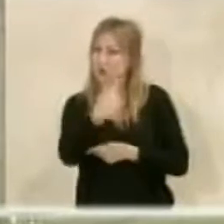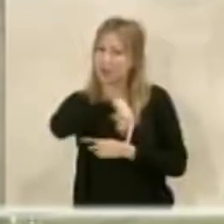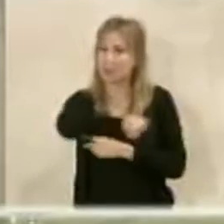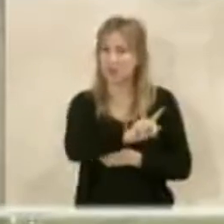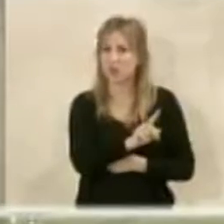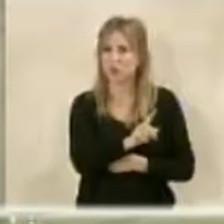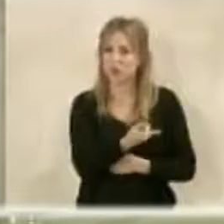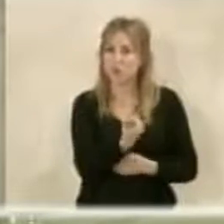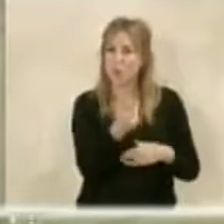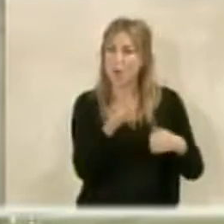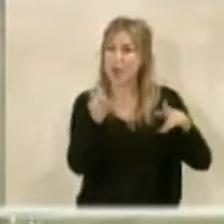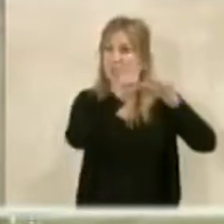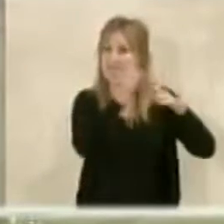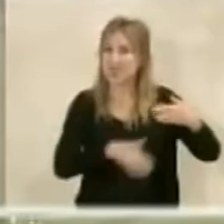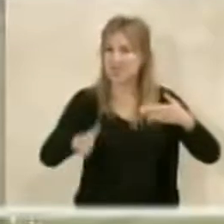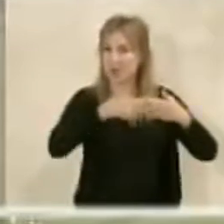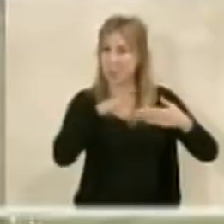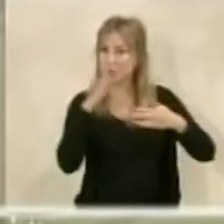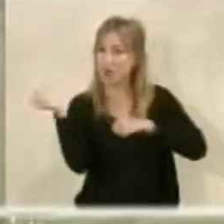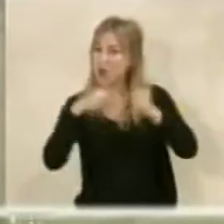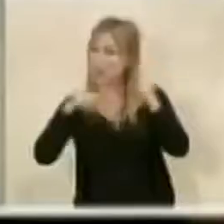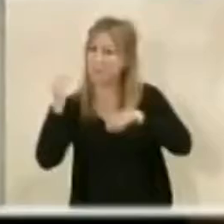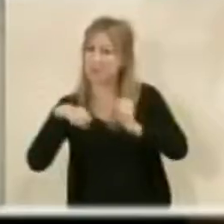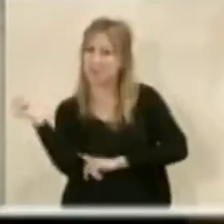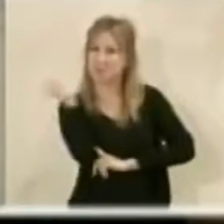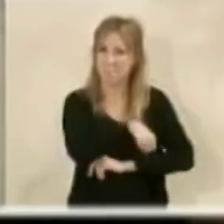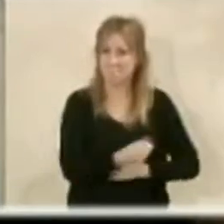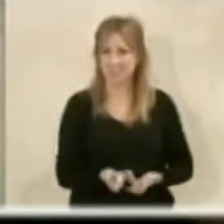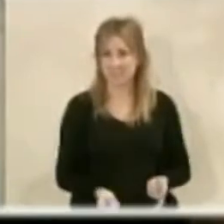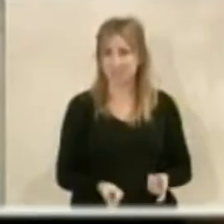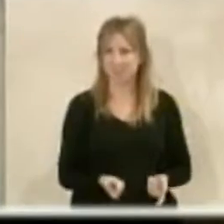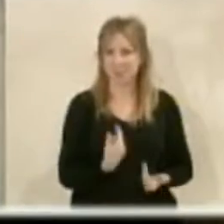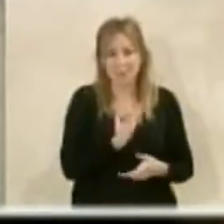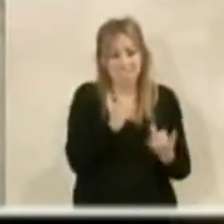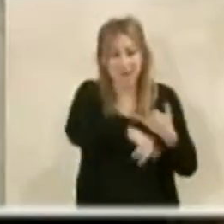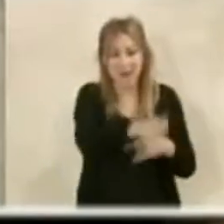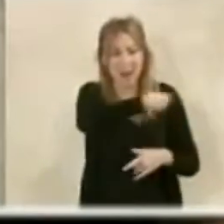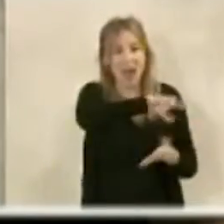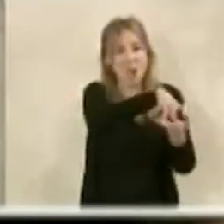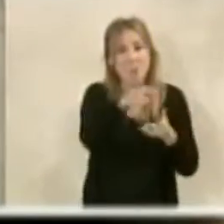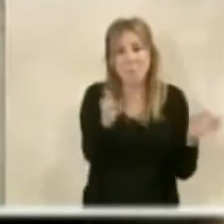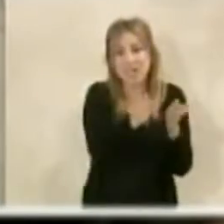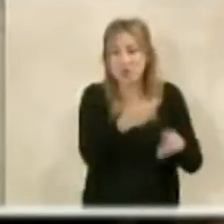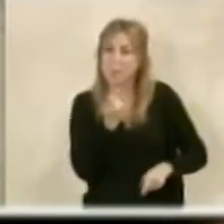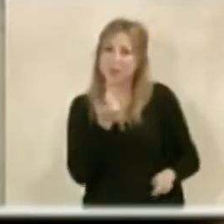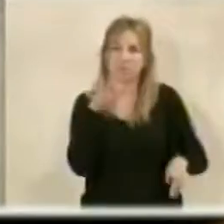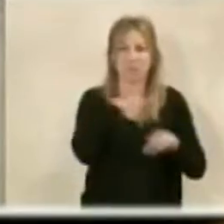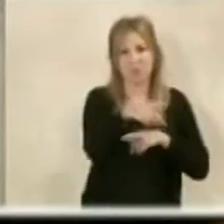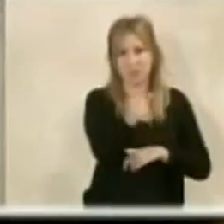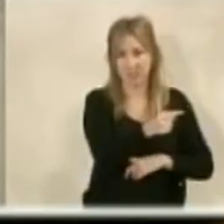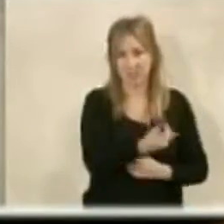tendrán que cerrar sus empresas, porque la competencia de esta empresa hace que el pequeño comercio vaya a desaparecer. Muchas gracias.